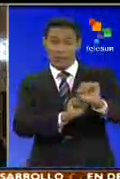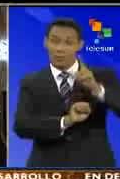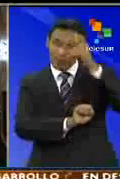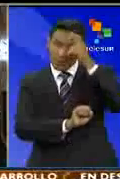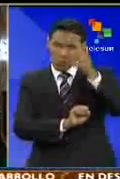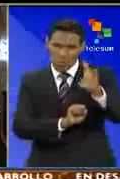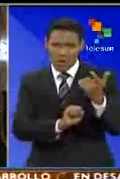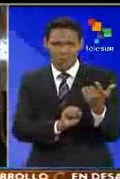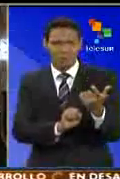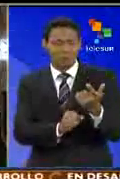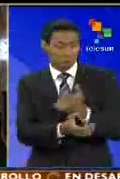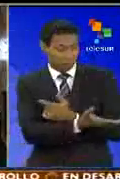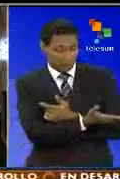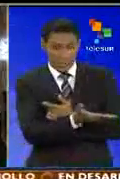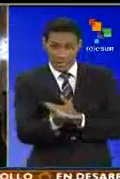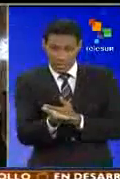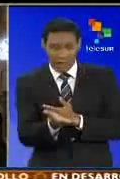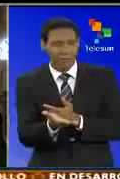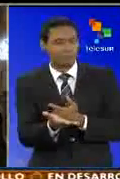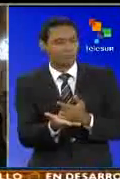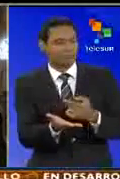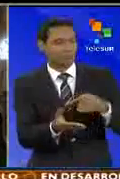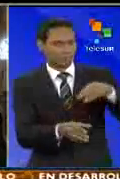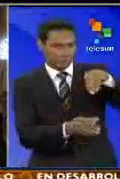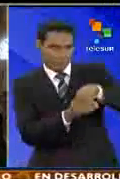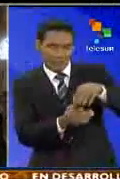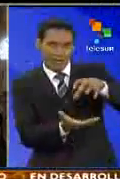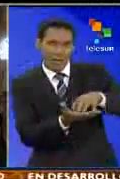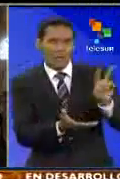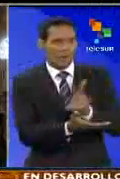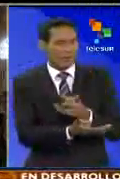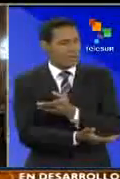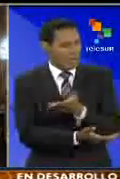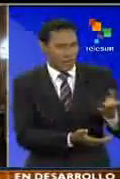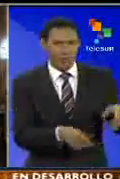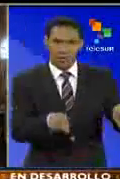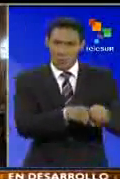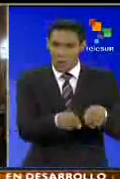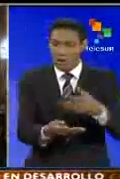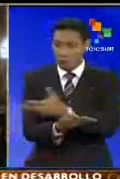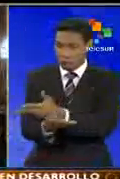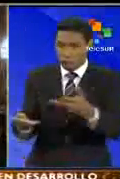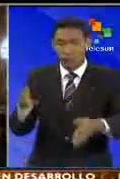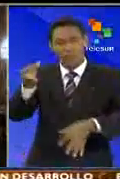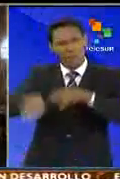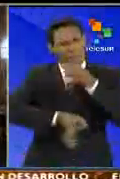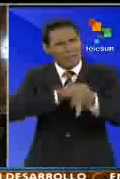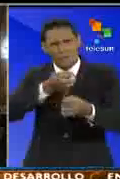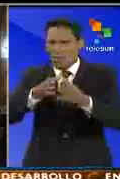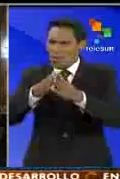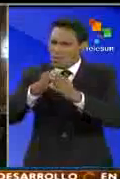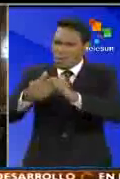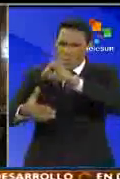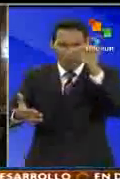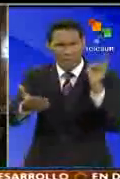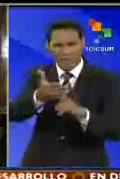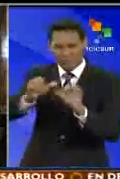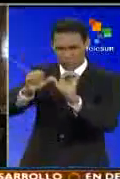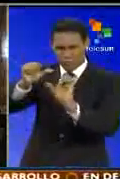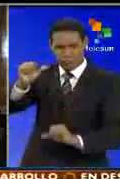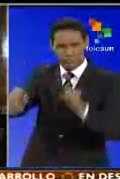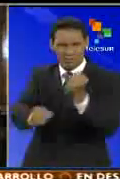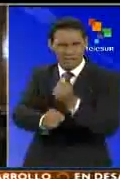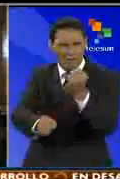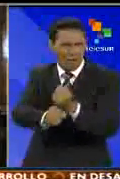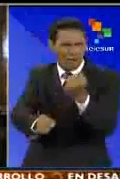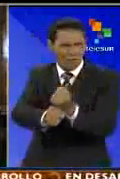que son dos instancias también del Estado venezolano, bueno, que vienen a rendir frente a este comité toda una ardua labor que